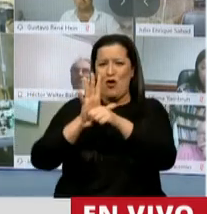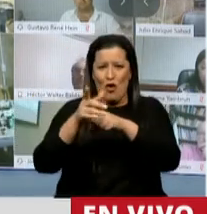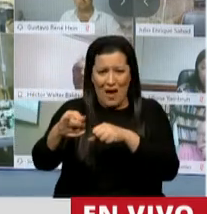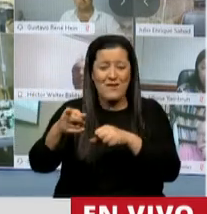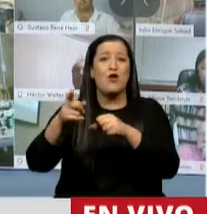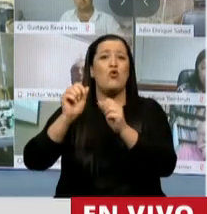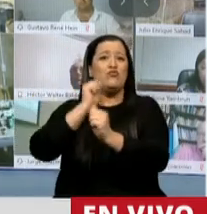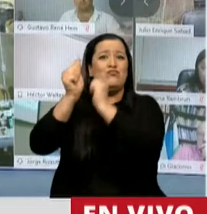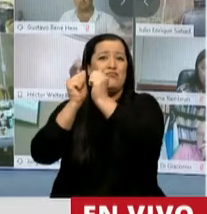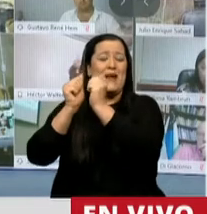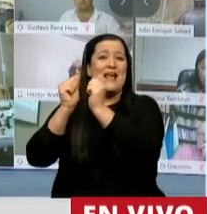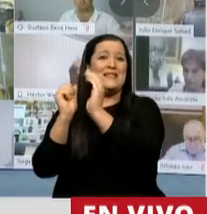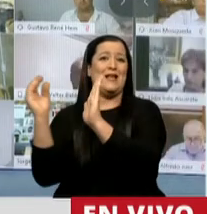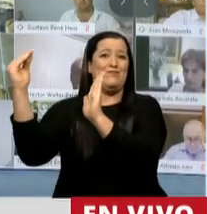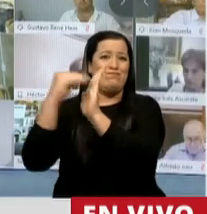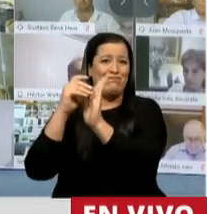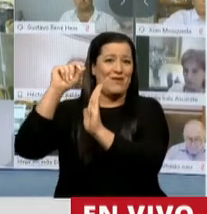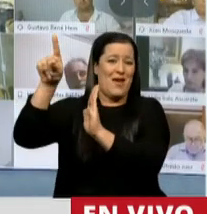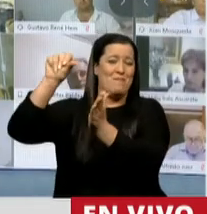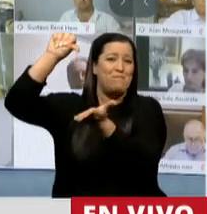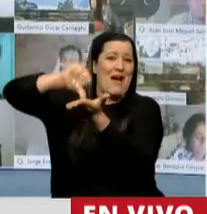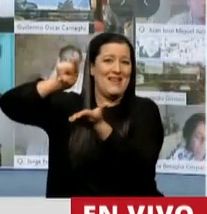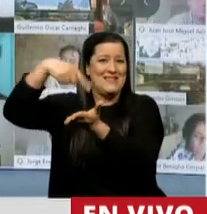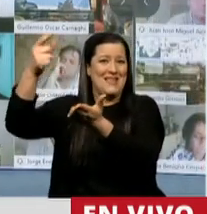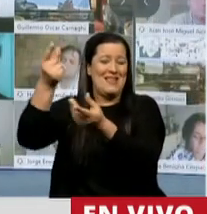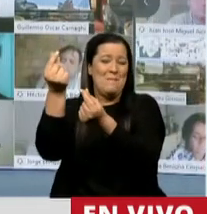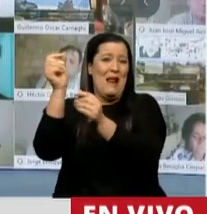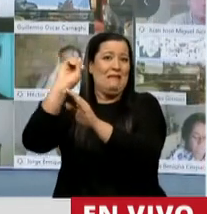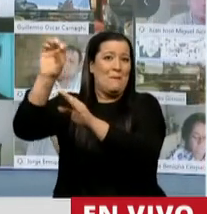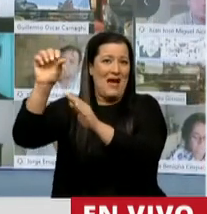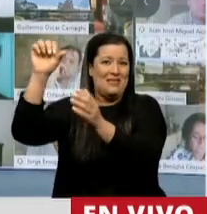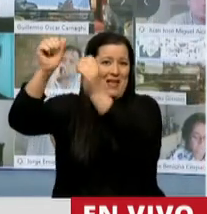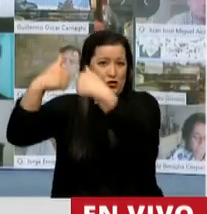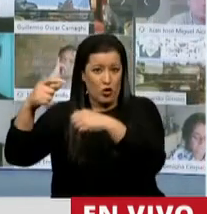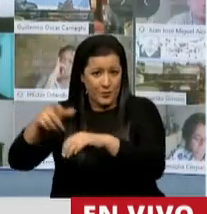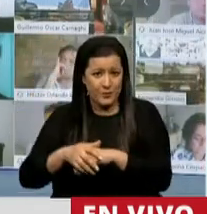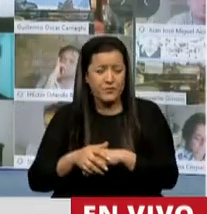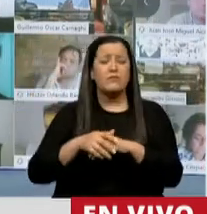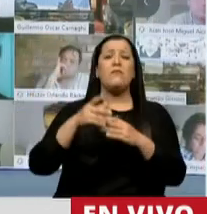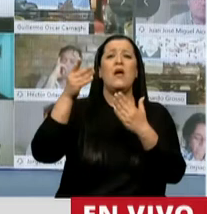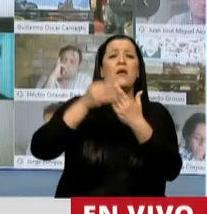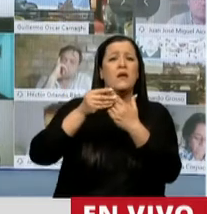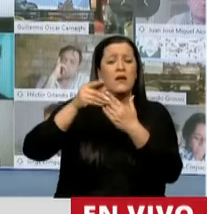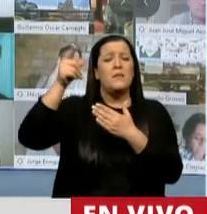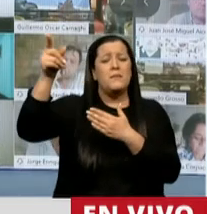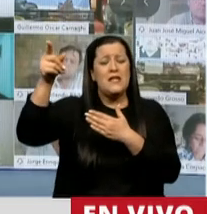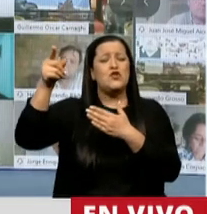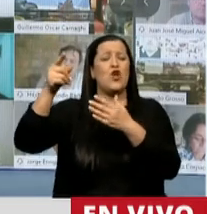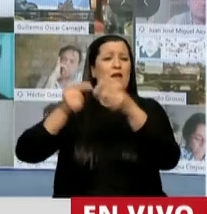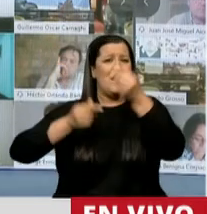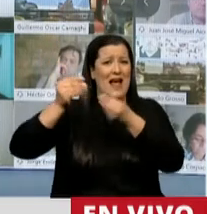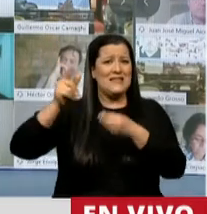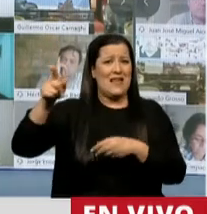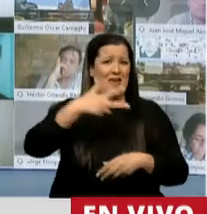registradas en paraísos fiscales. El ministro de Finanzas danés, en una declaración, ha